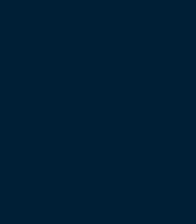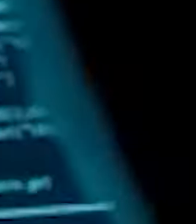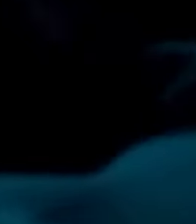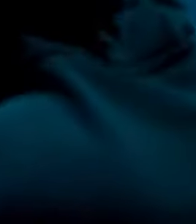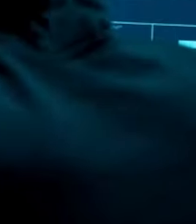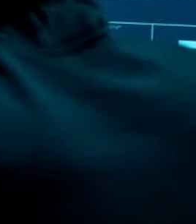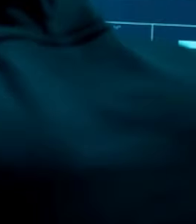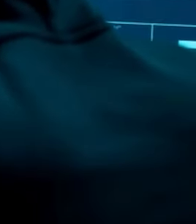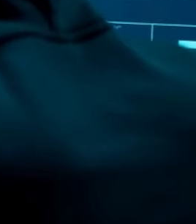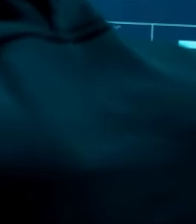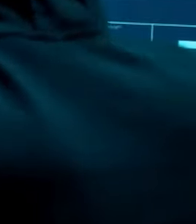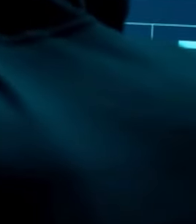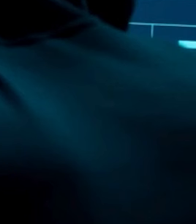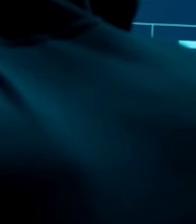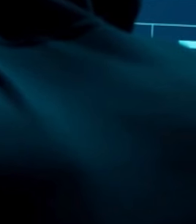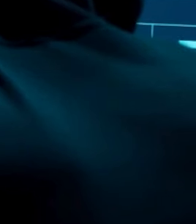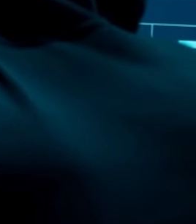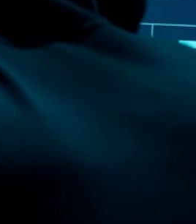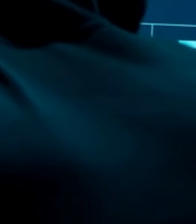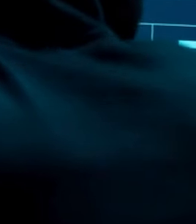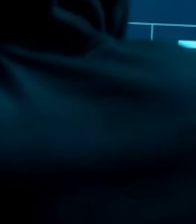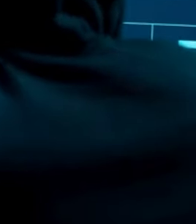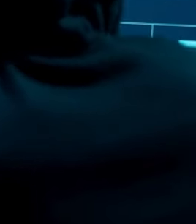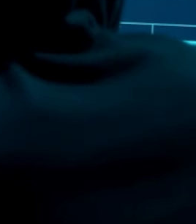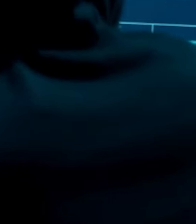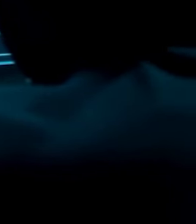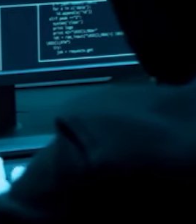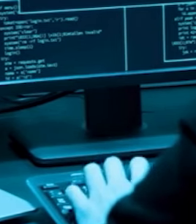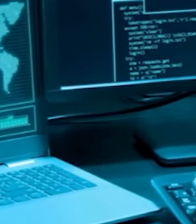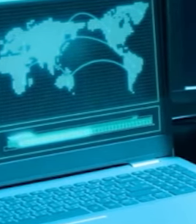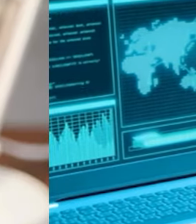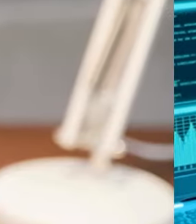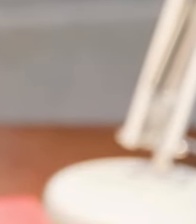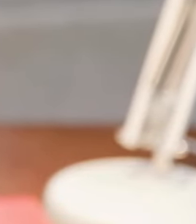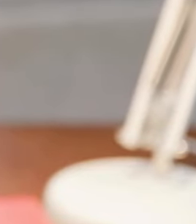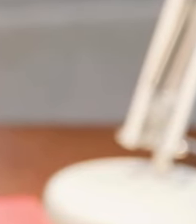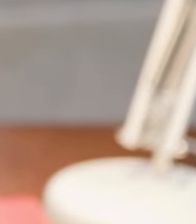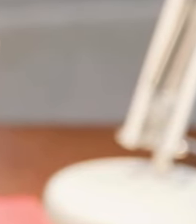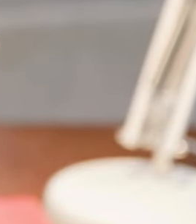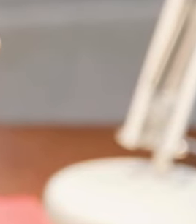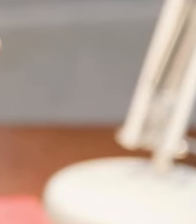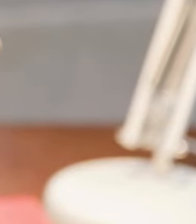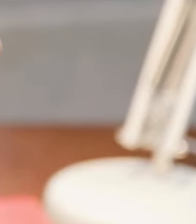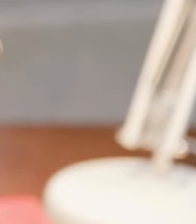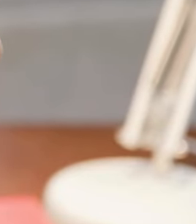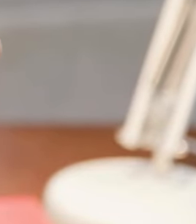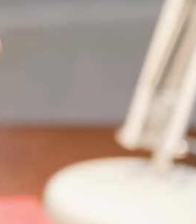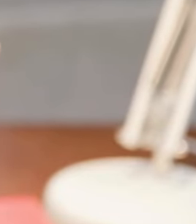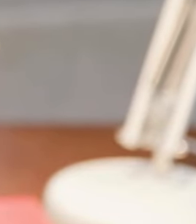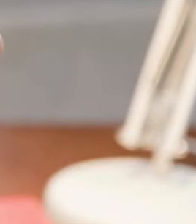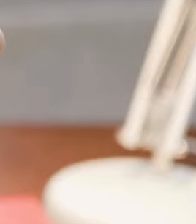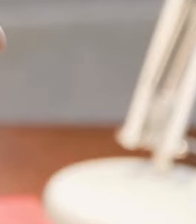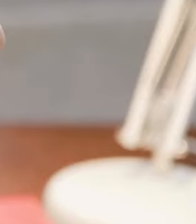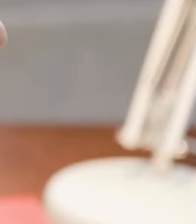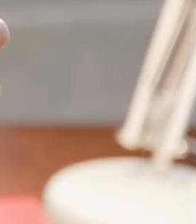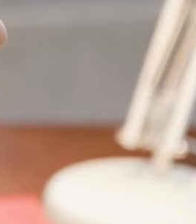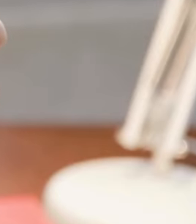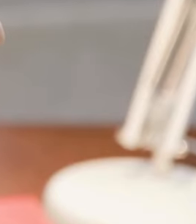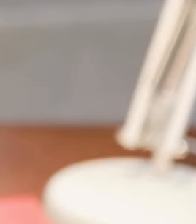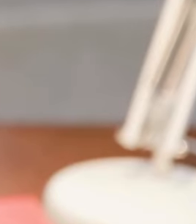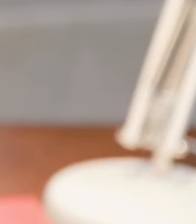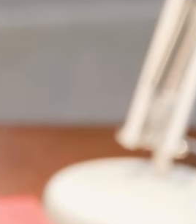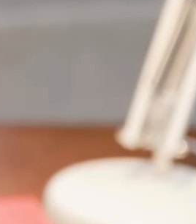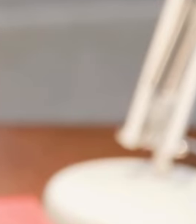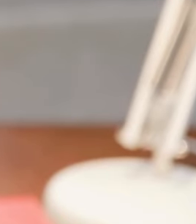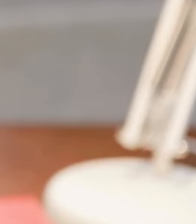¿Cómo ocurrió este robo? ¿Quién está detrás de este escándalo? ¿Qué medidas tomará el gobierno para garantizar que esto no vuelva a suceder?